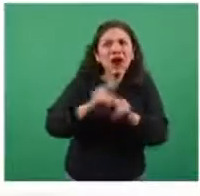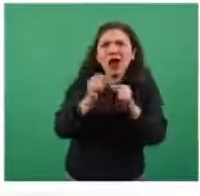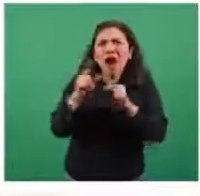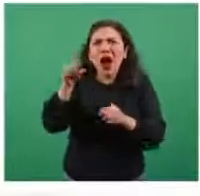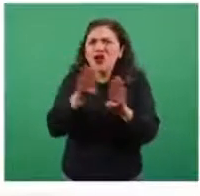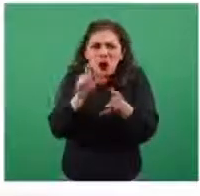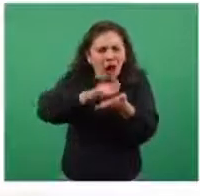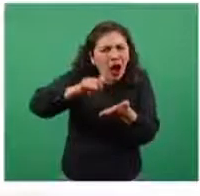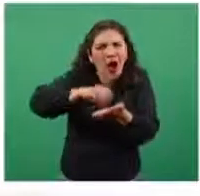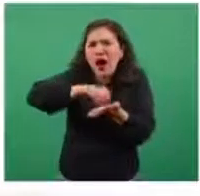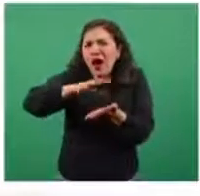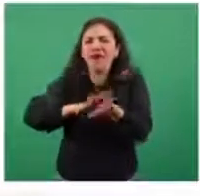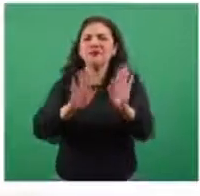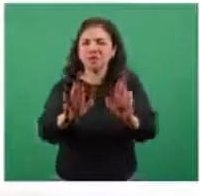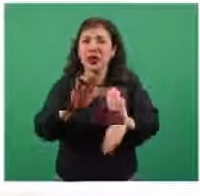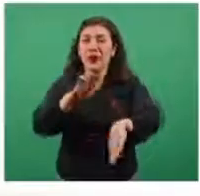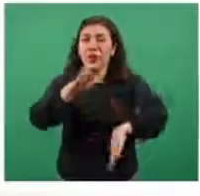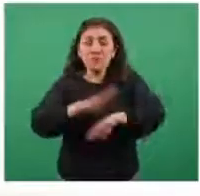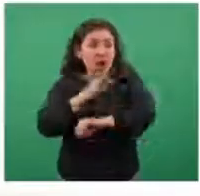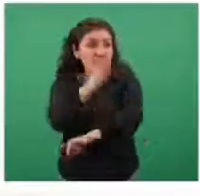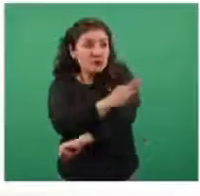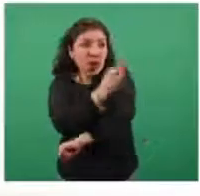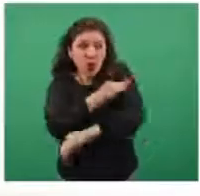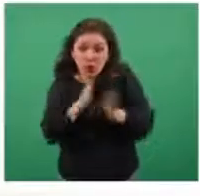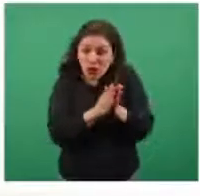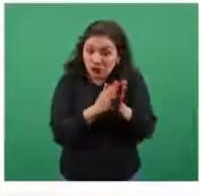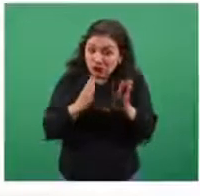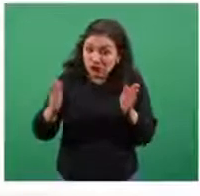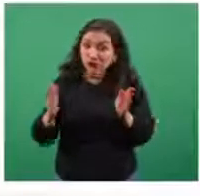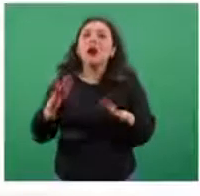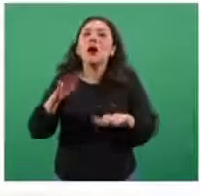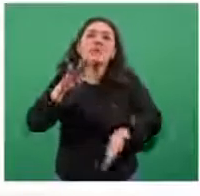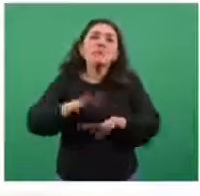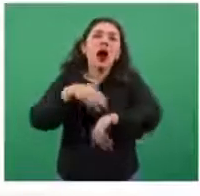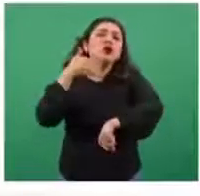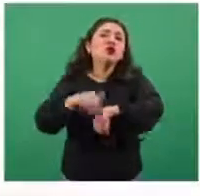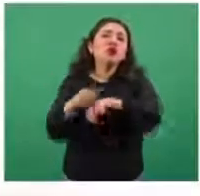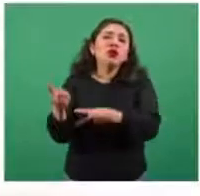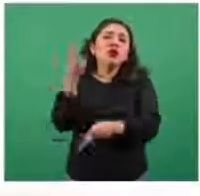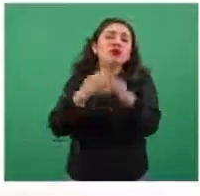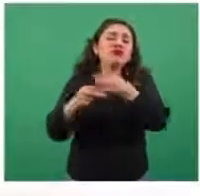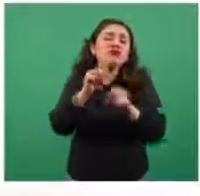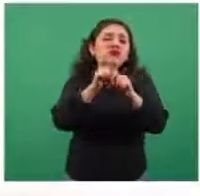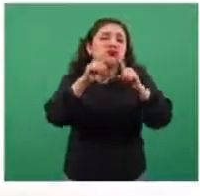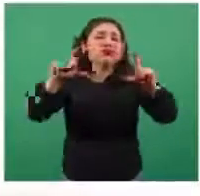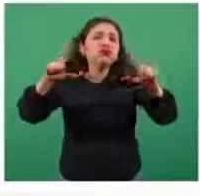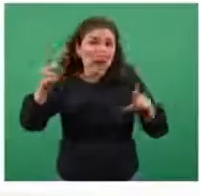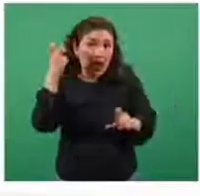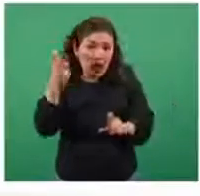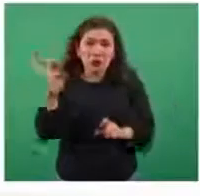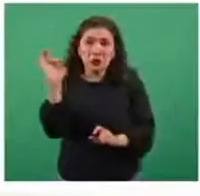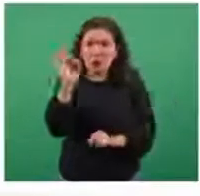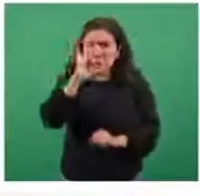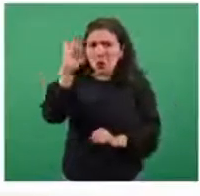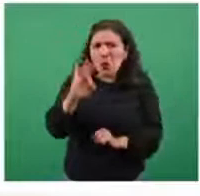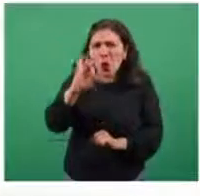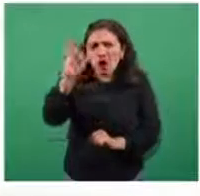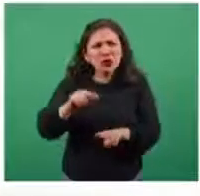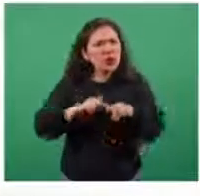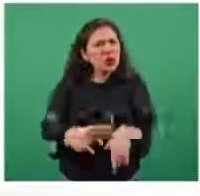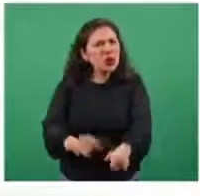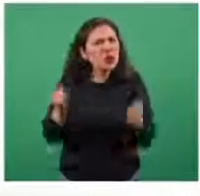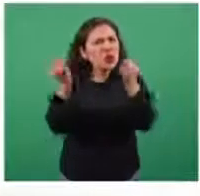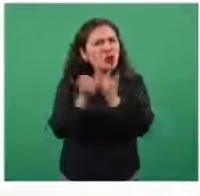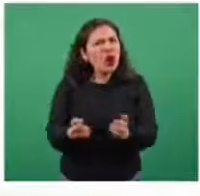evidentemente entre más vacunas se ponga, más grande será este número. Mientras el porcentaje se mantenga estable y no exceda lo